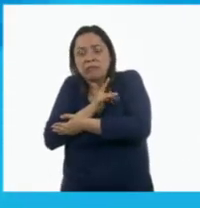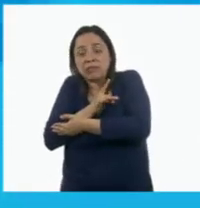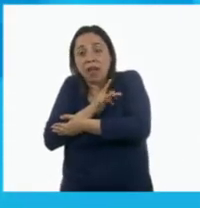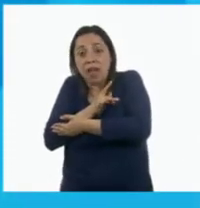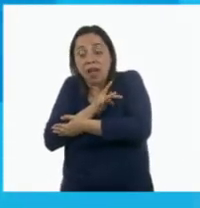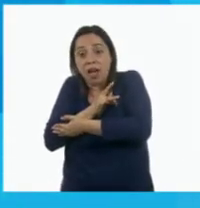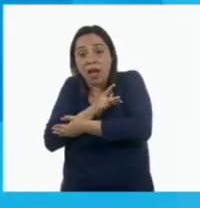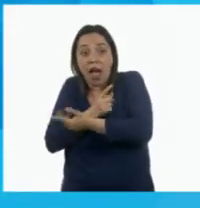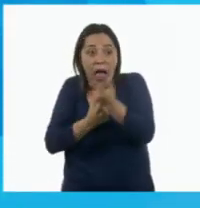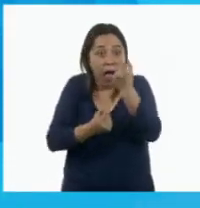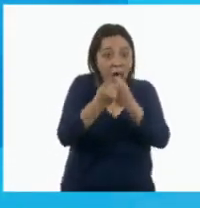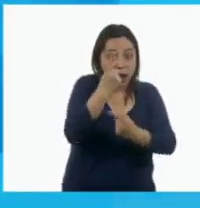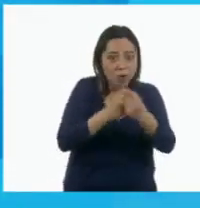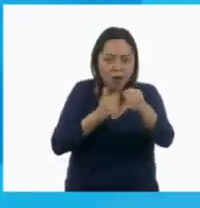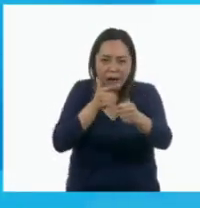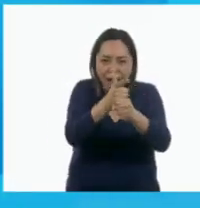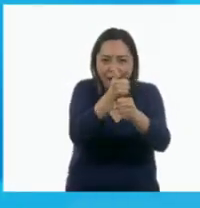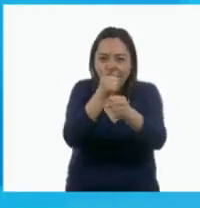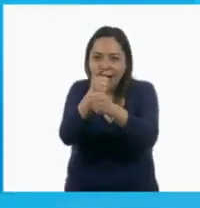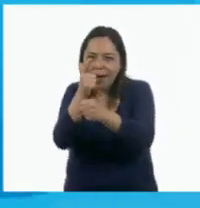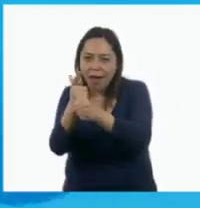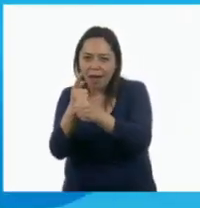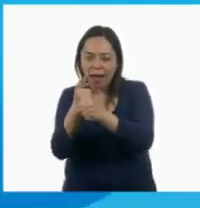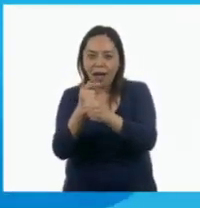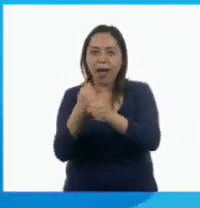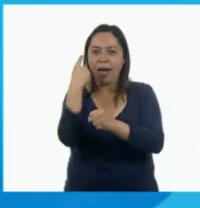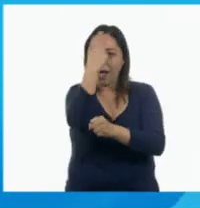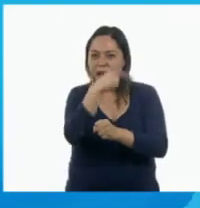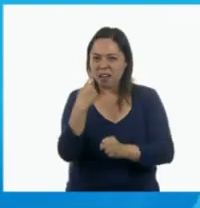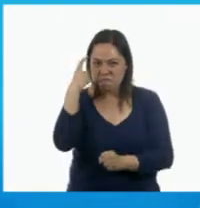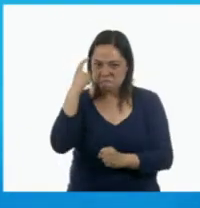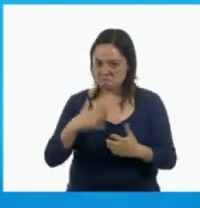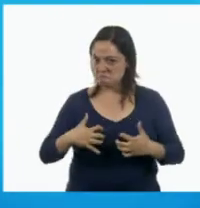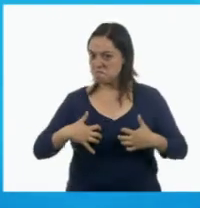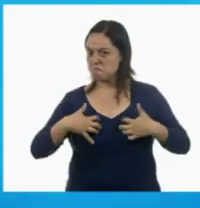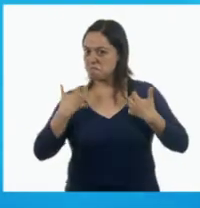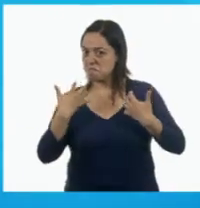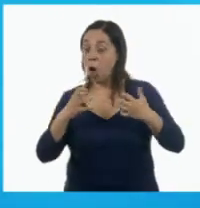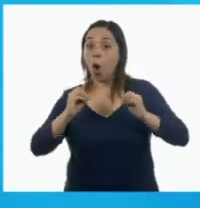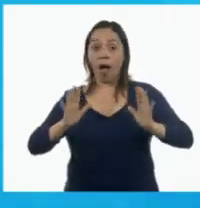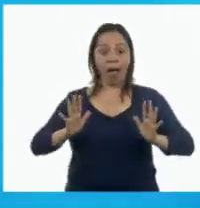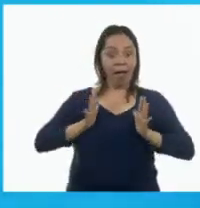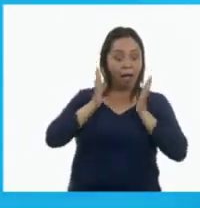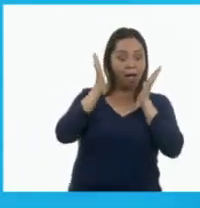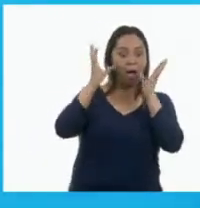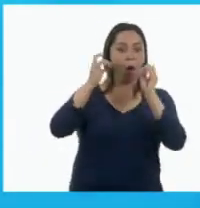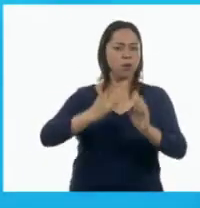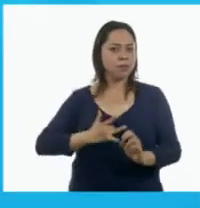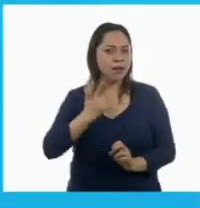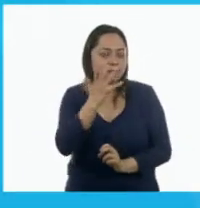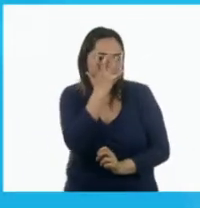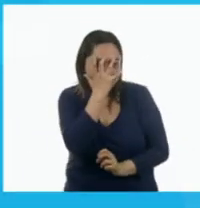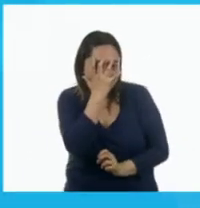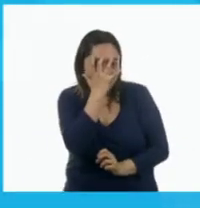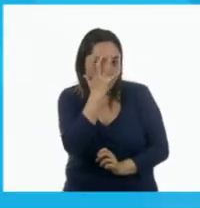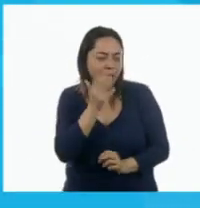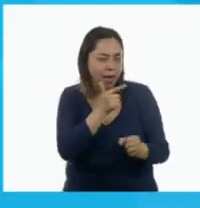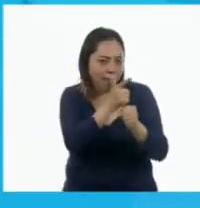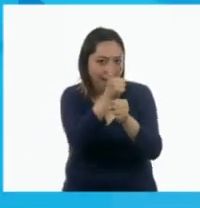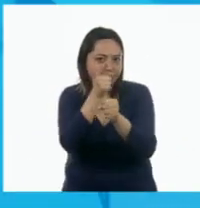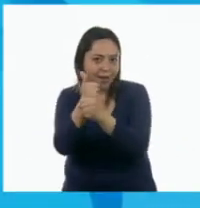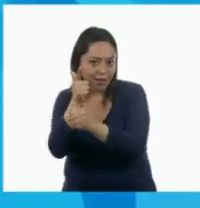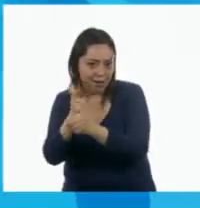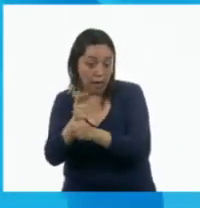la mayoría se les nota en la cara cuando están molestos, sorprendidos y hasta cuando sienten vergüenza. Las emociones y